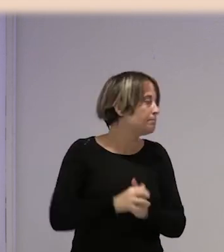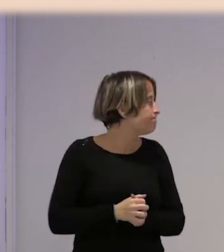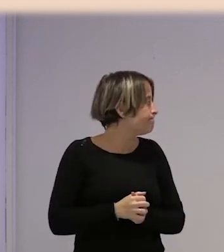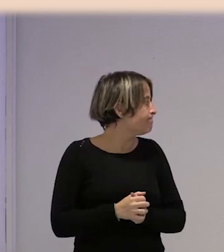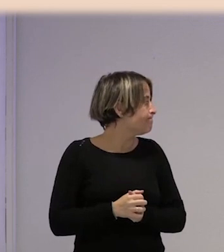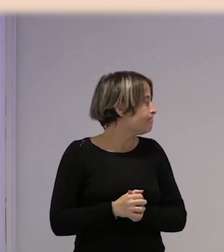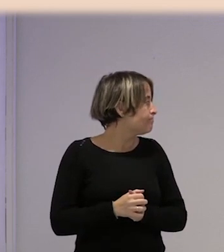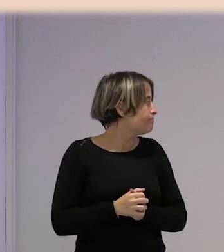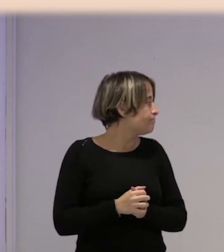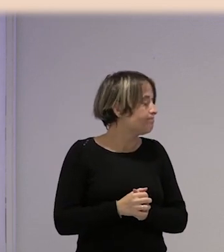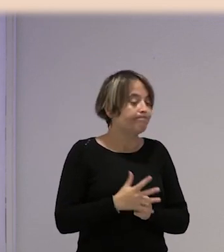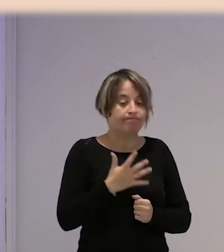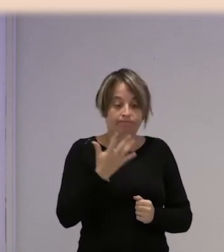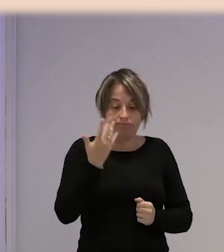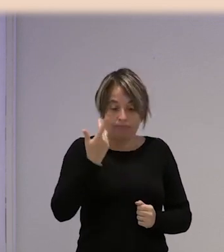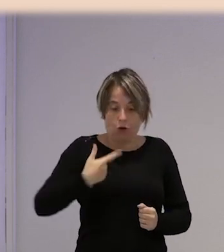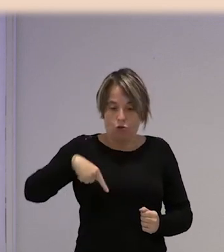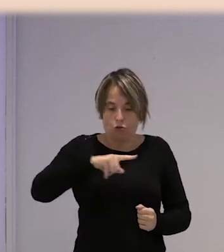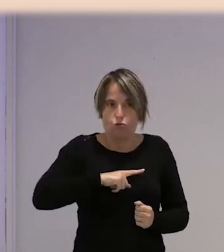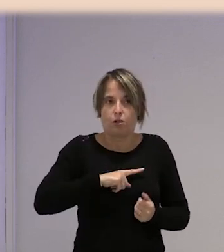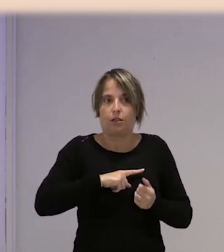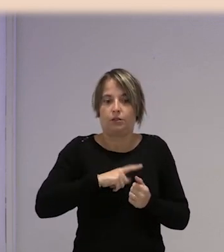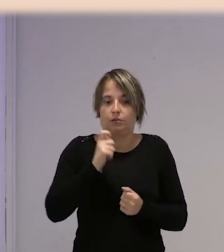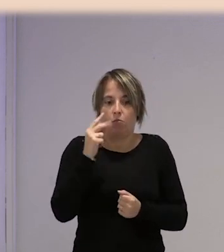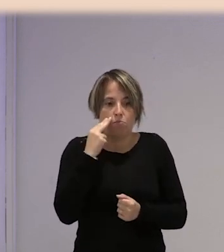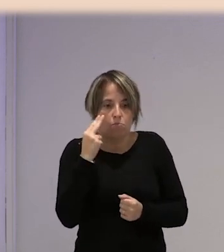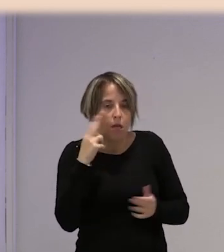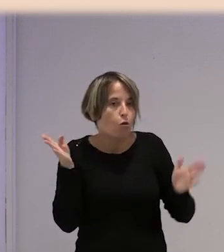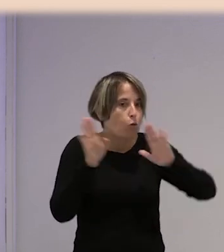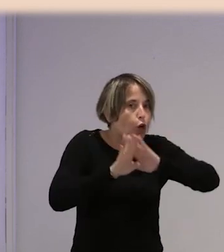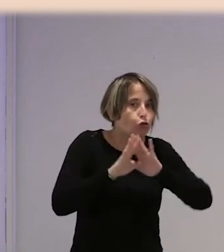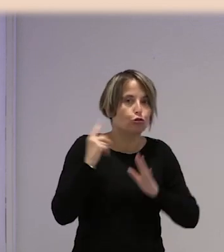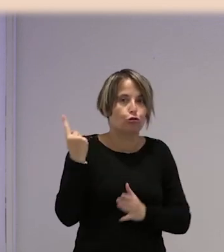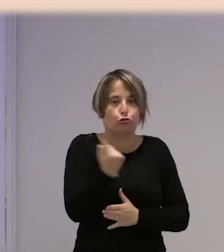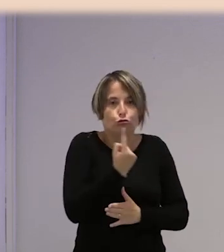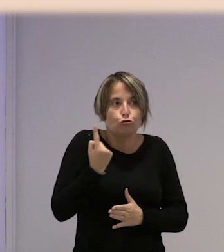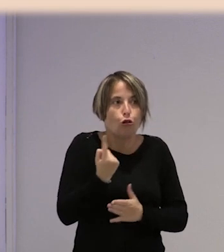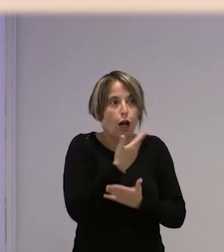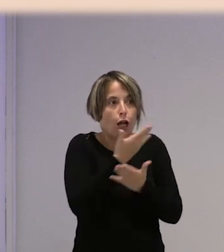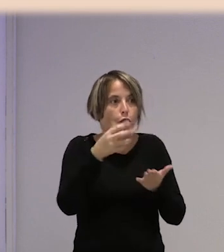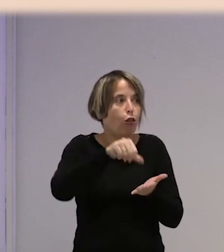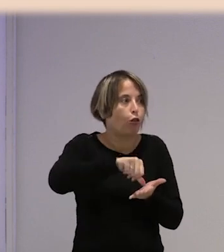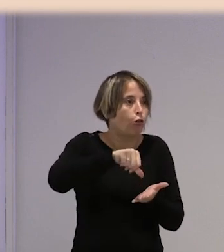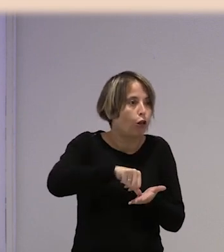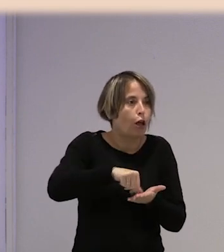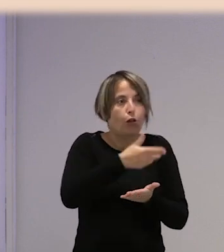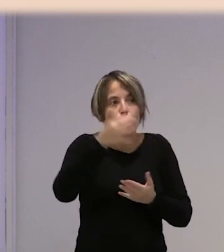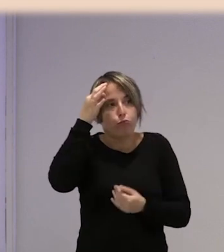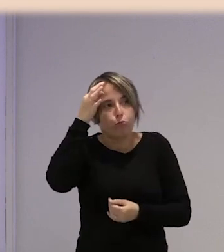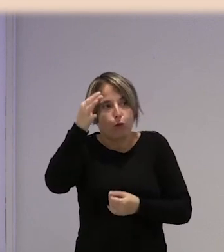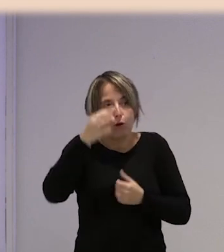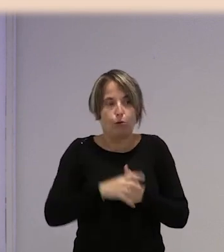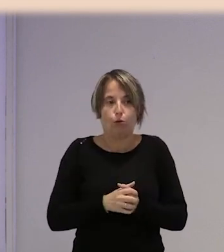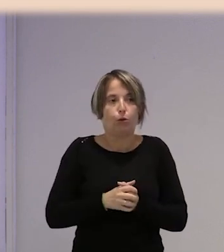hablando que si ya a nosotras nos da miedo salir por la noche sola en una ciudad o en algún pueblo,